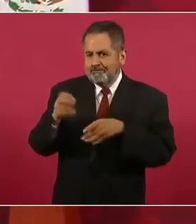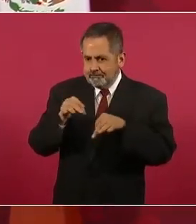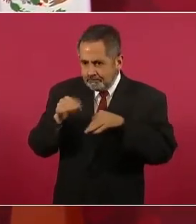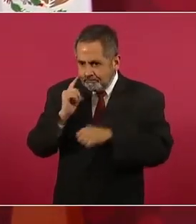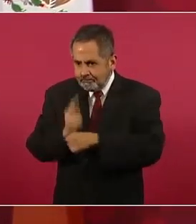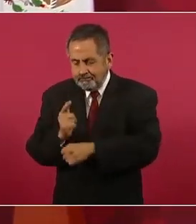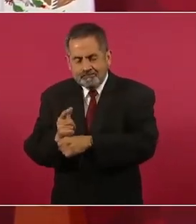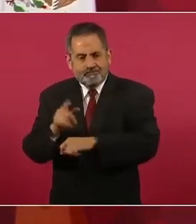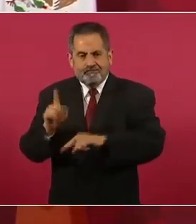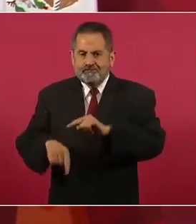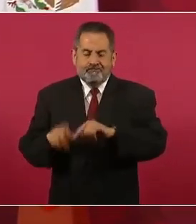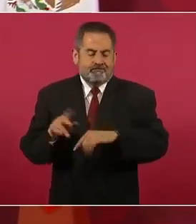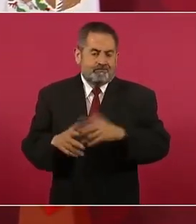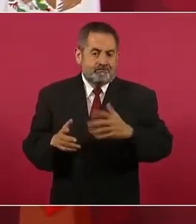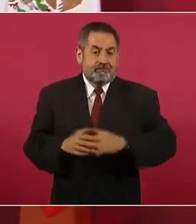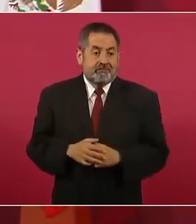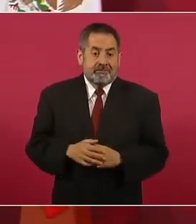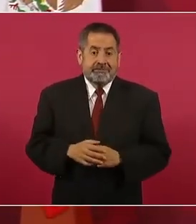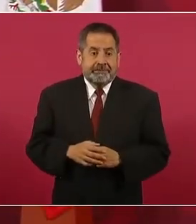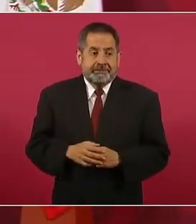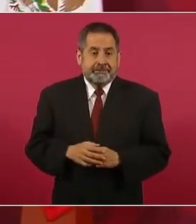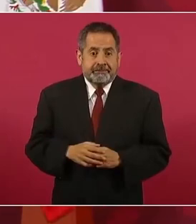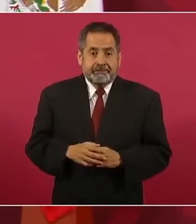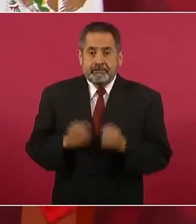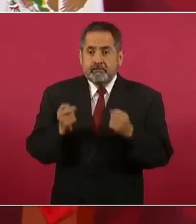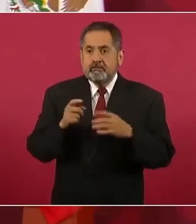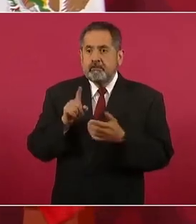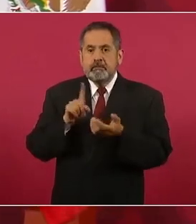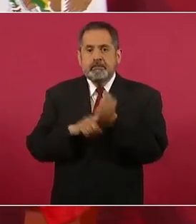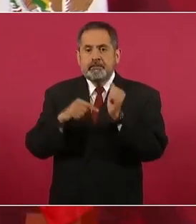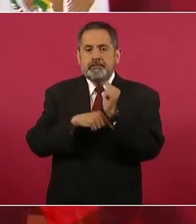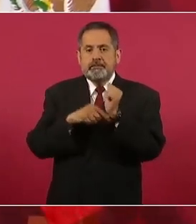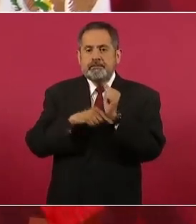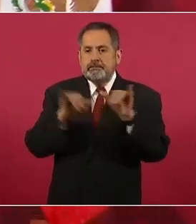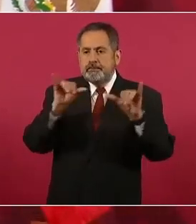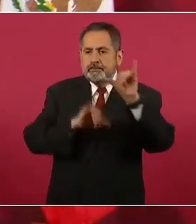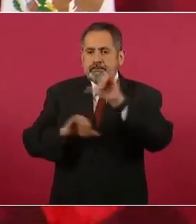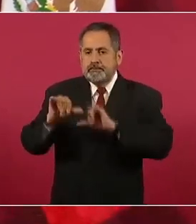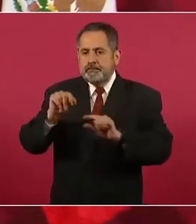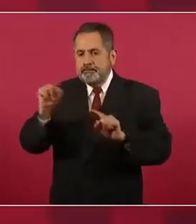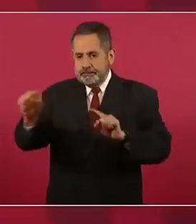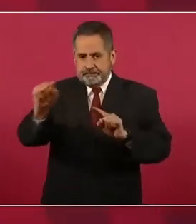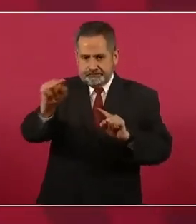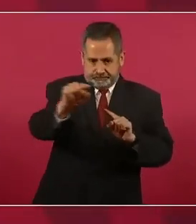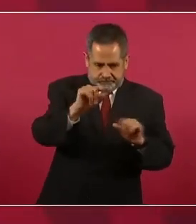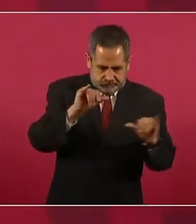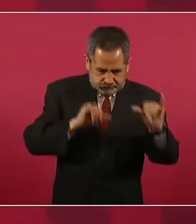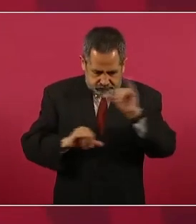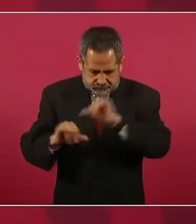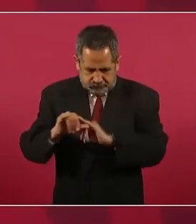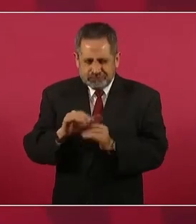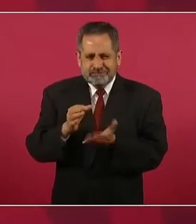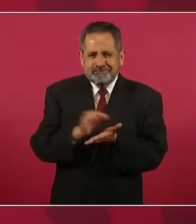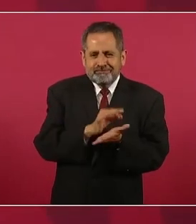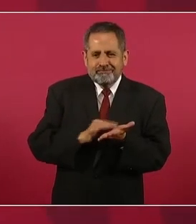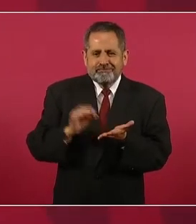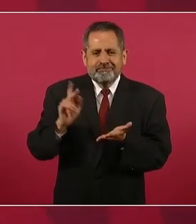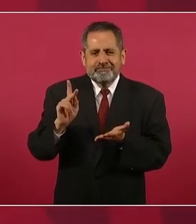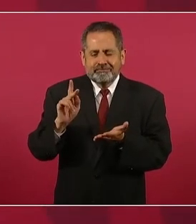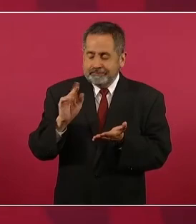Y son muchos los laboratorios que se están,